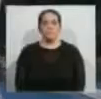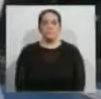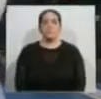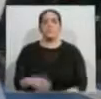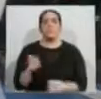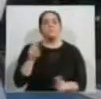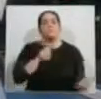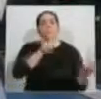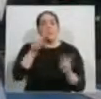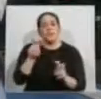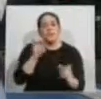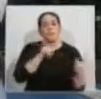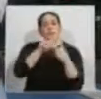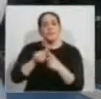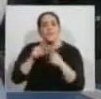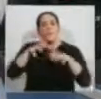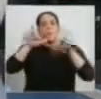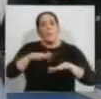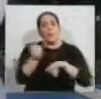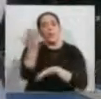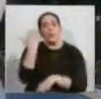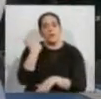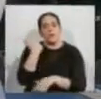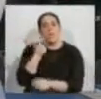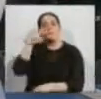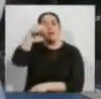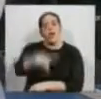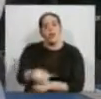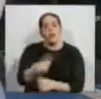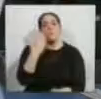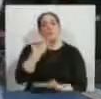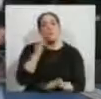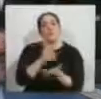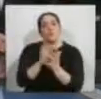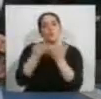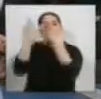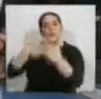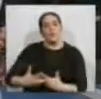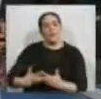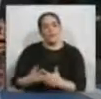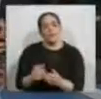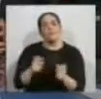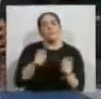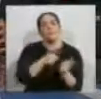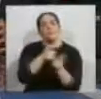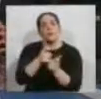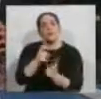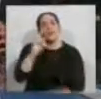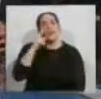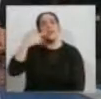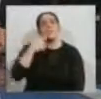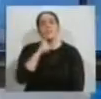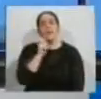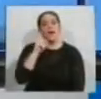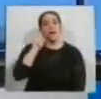en relación al paro del día de ayer. Hablamos de tema, hablamos de tecnología y puntualmente de Instagram. ¿Qué novedades nos trae Irina? Irina,